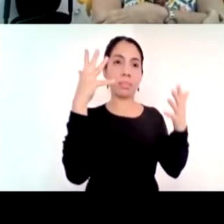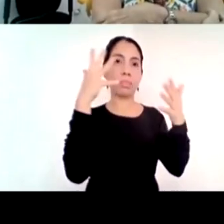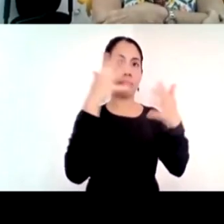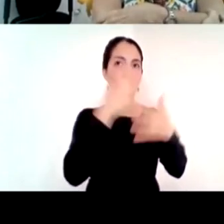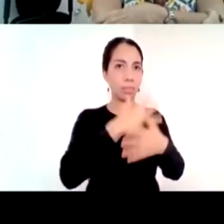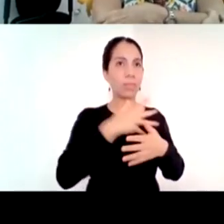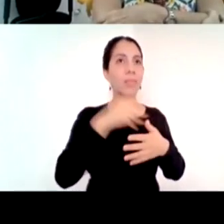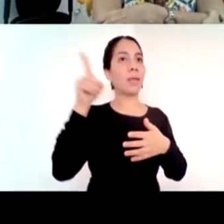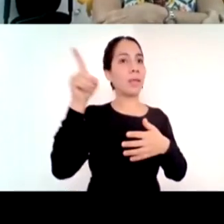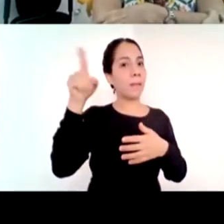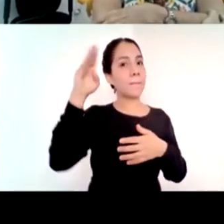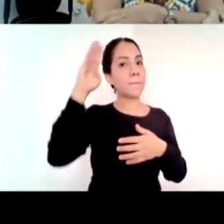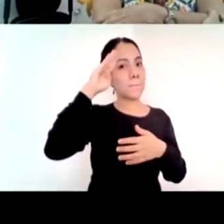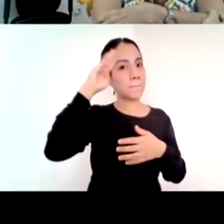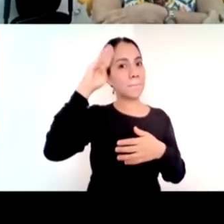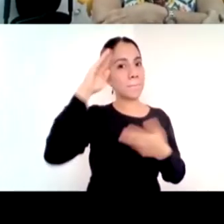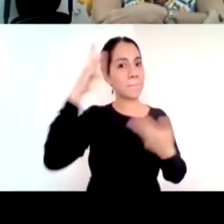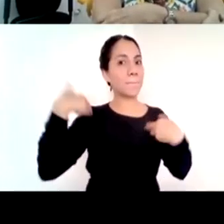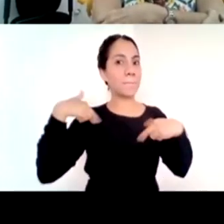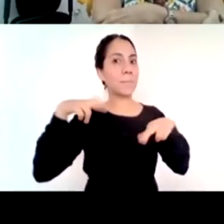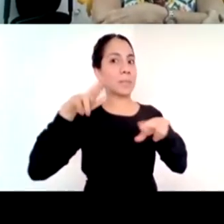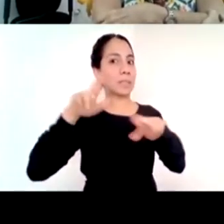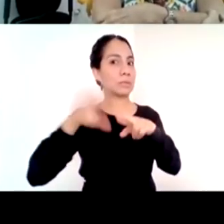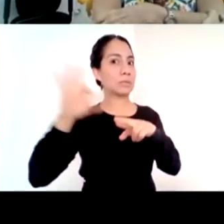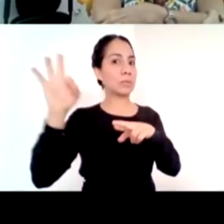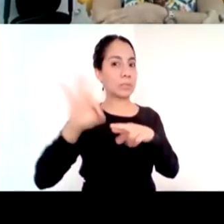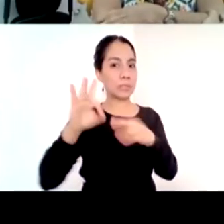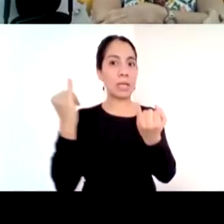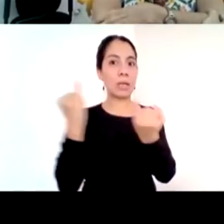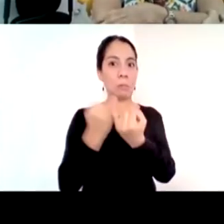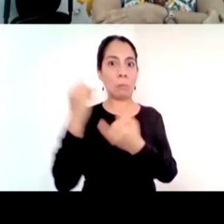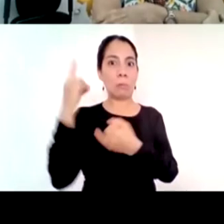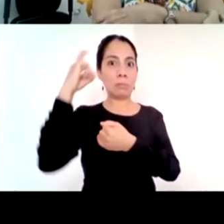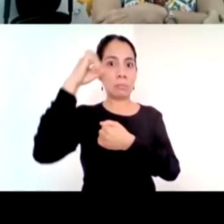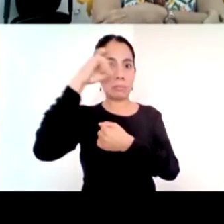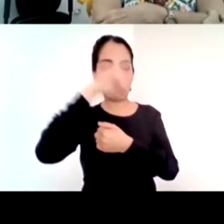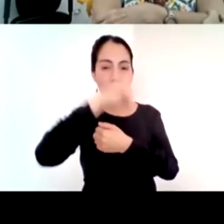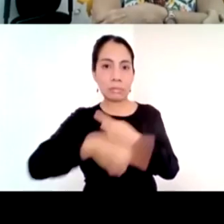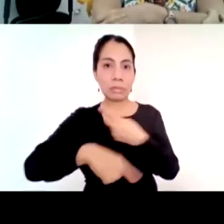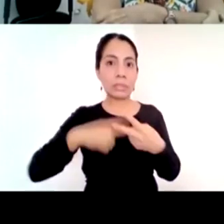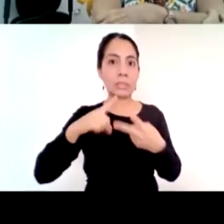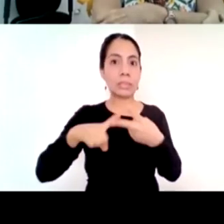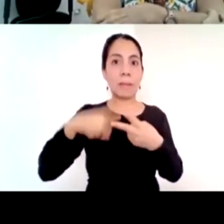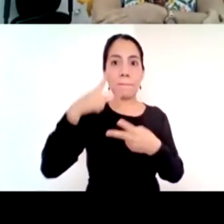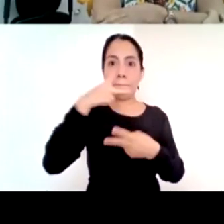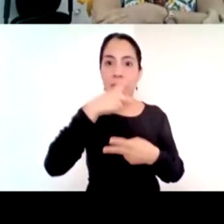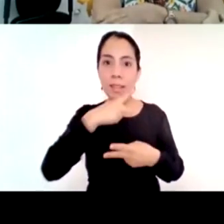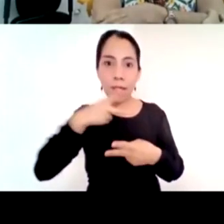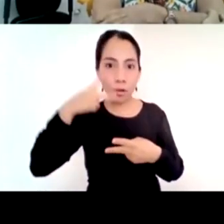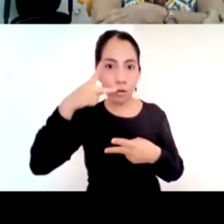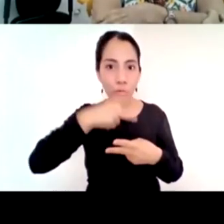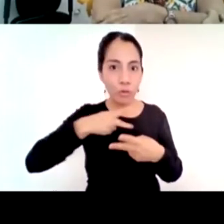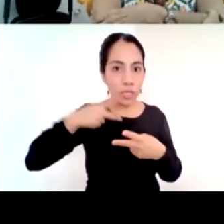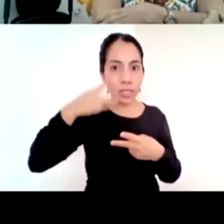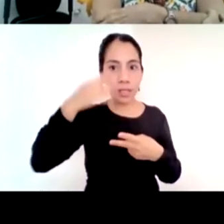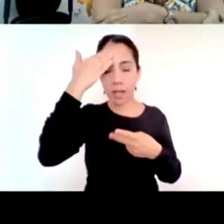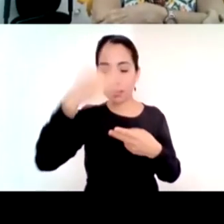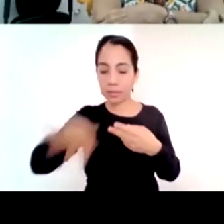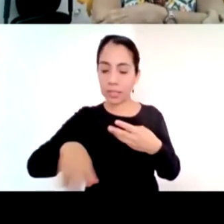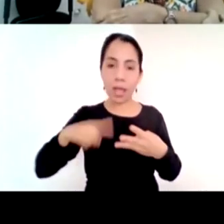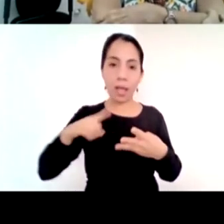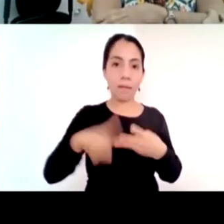es ser maestra ser maestro saber pedagogía y tener conocimiento y práctica de